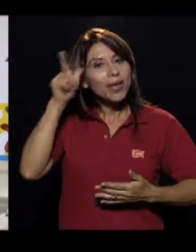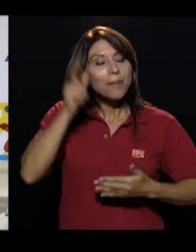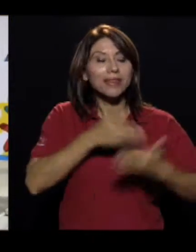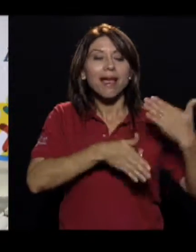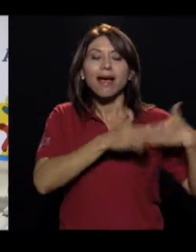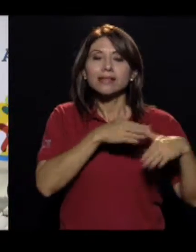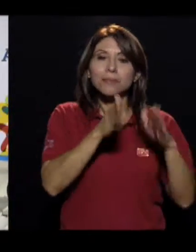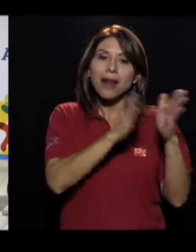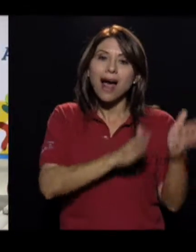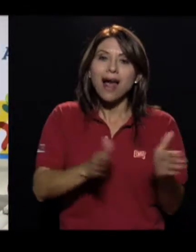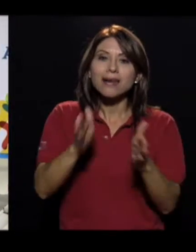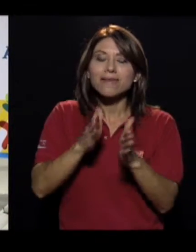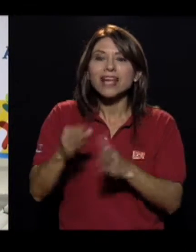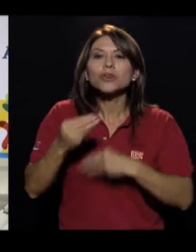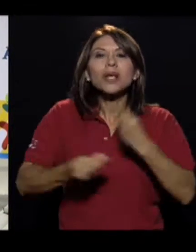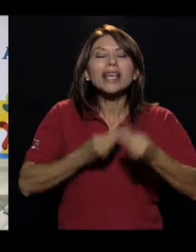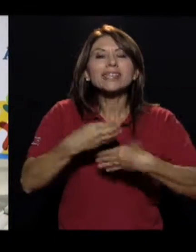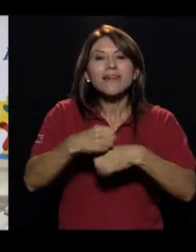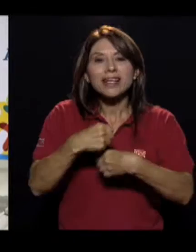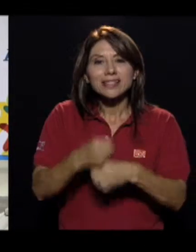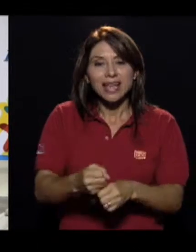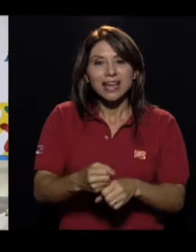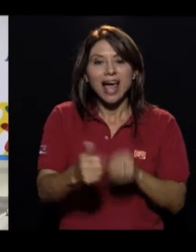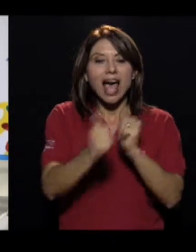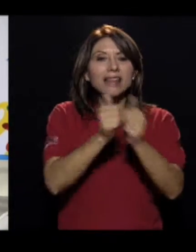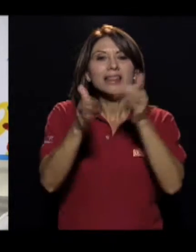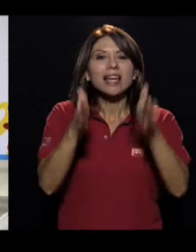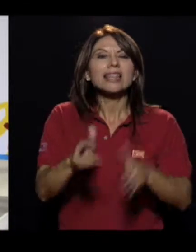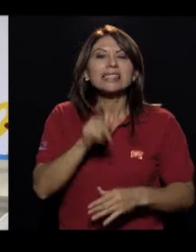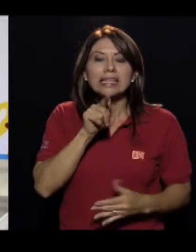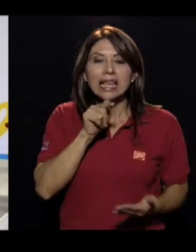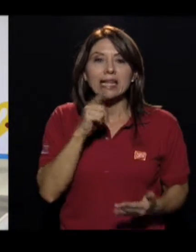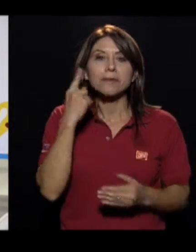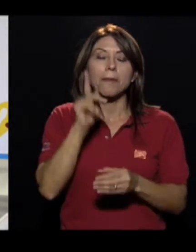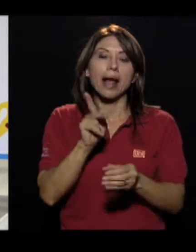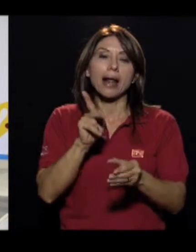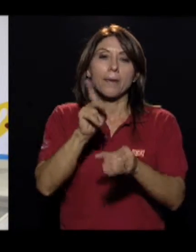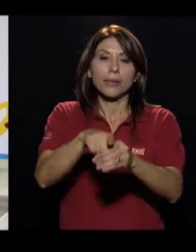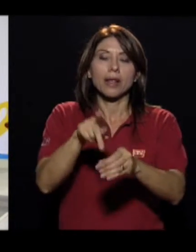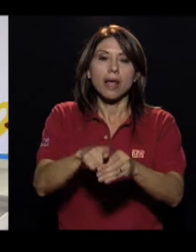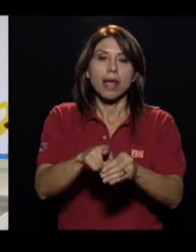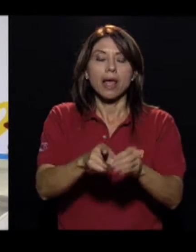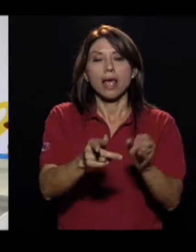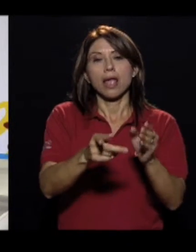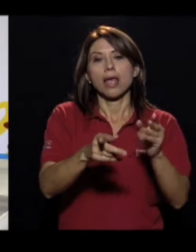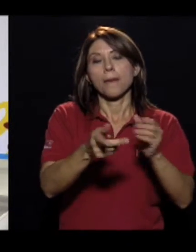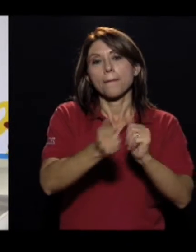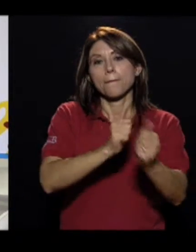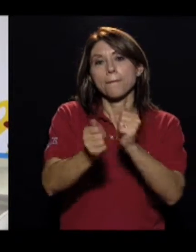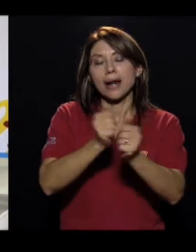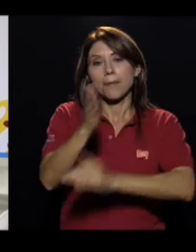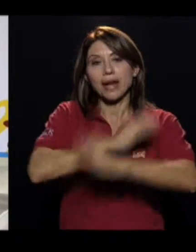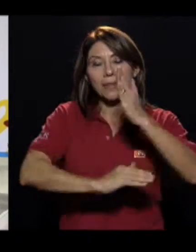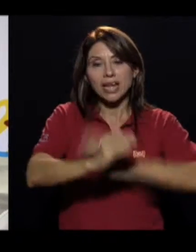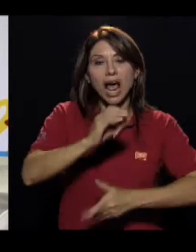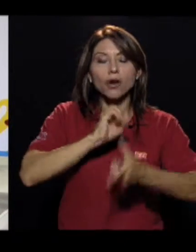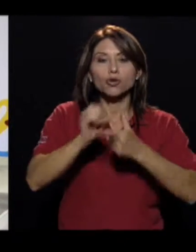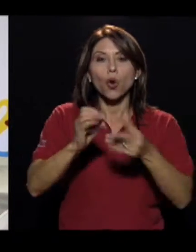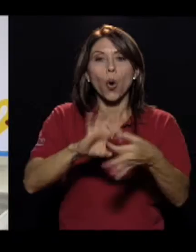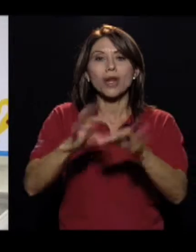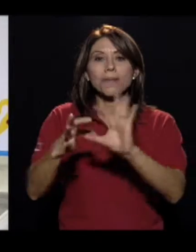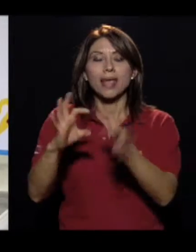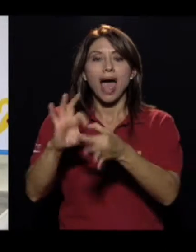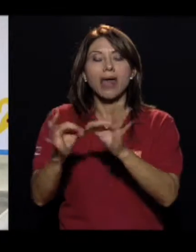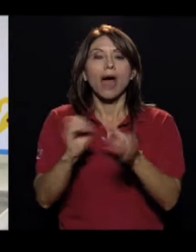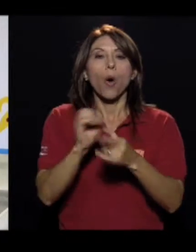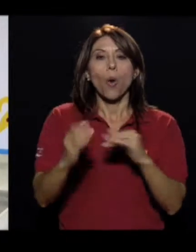con cuáles atletas estamos contando para competir, ya sea para unos Panamericanos, para una Olimpiada, para un Mundial, pero sí, pero sí, sí